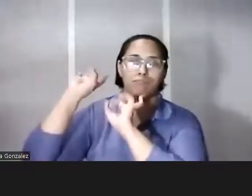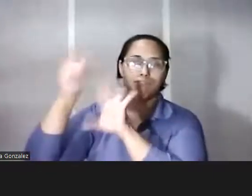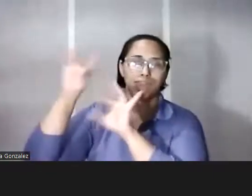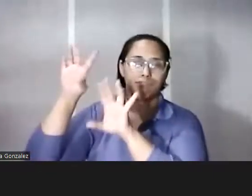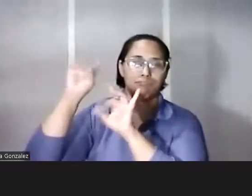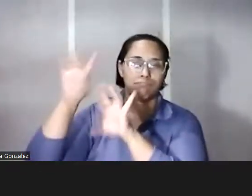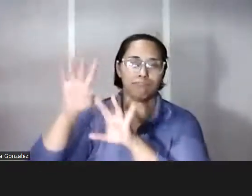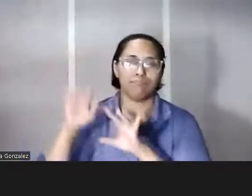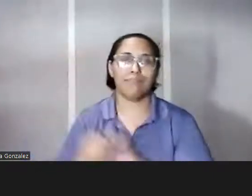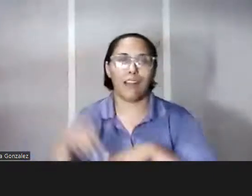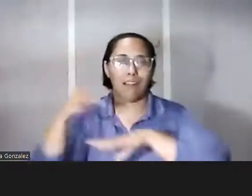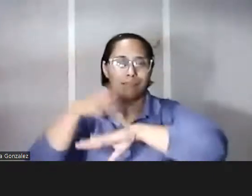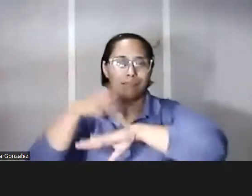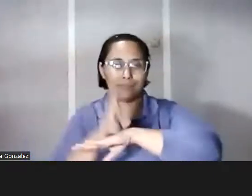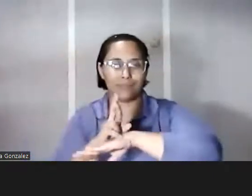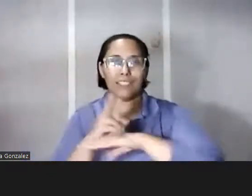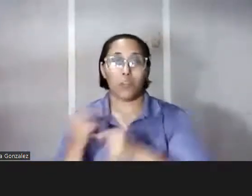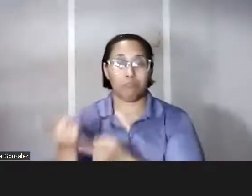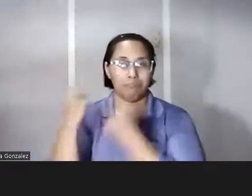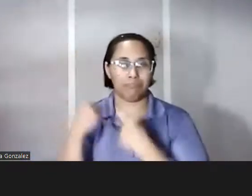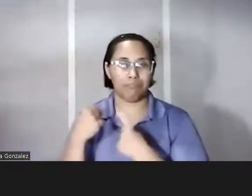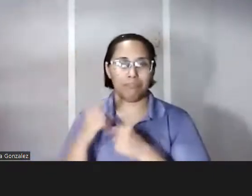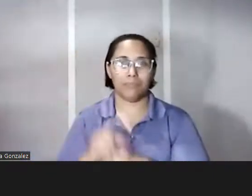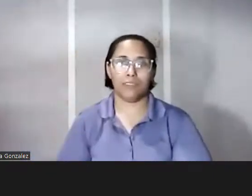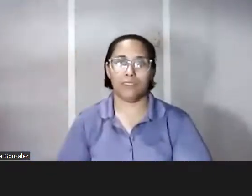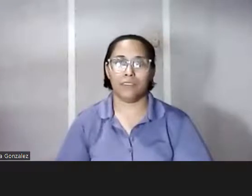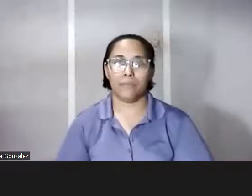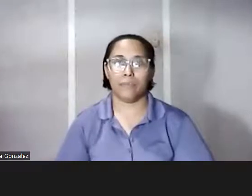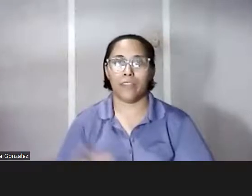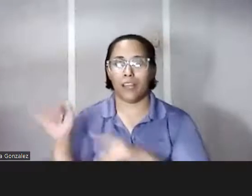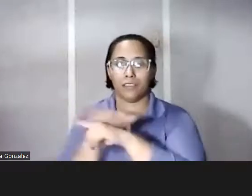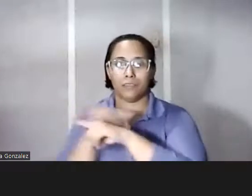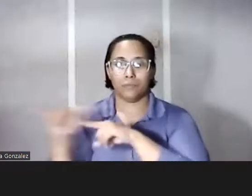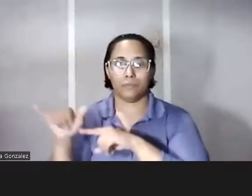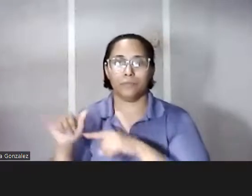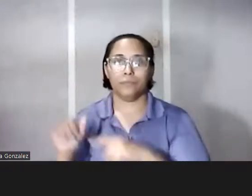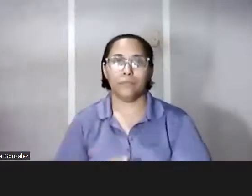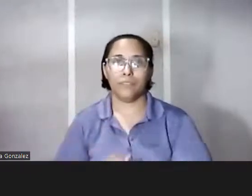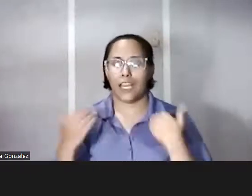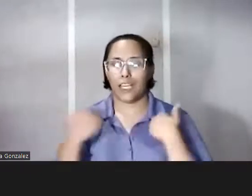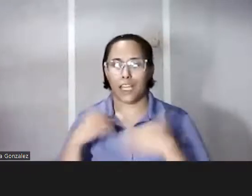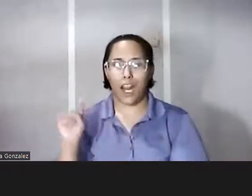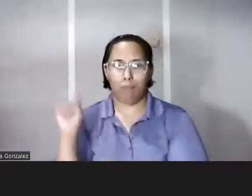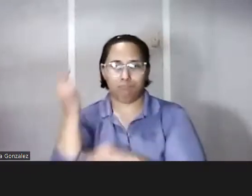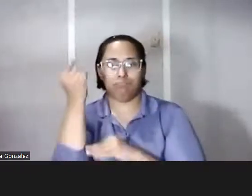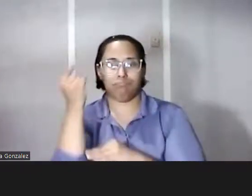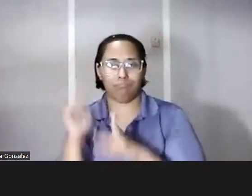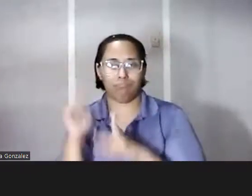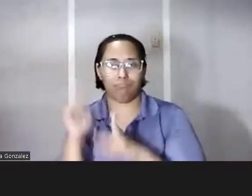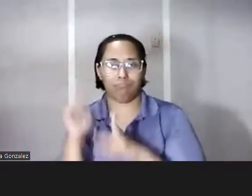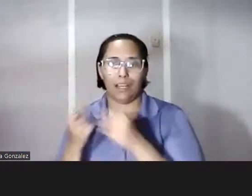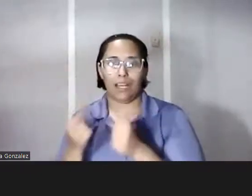pues puertorriqueños que vinieron luego de criarse en la ciudad de Nueva York y tener sus primeras etapas como jugadores allá